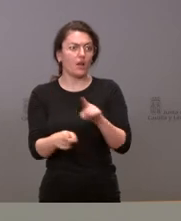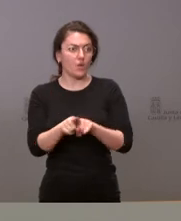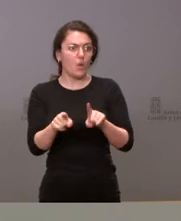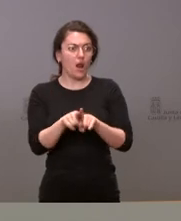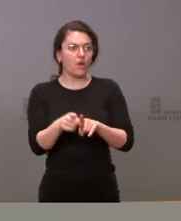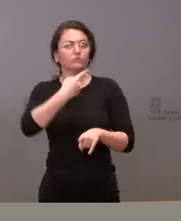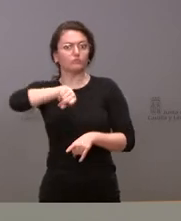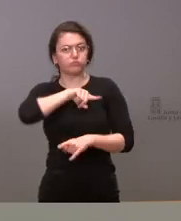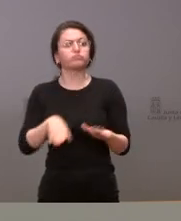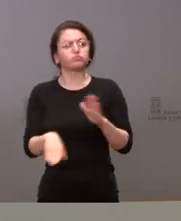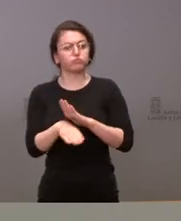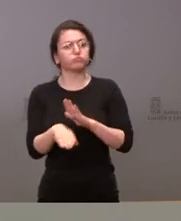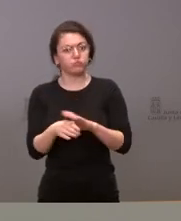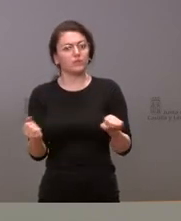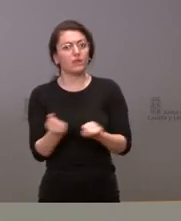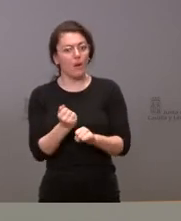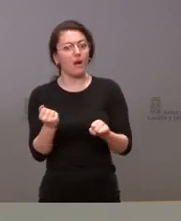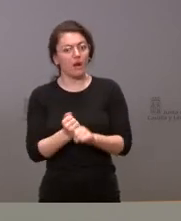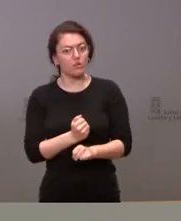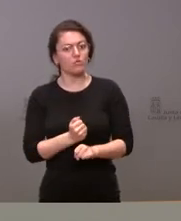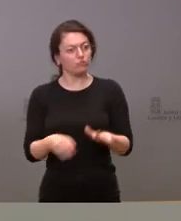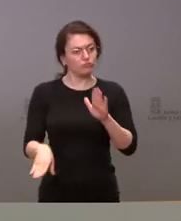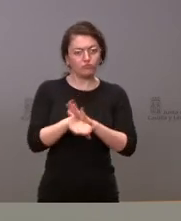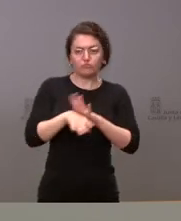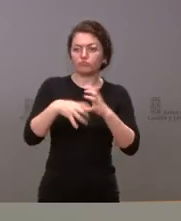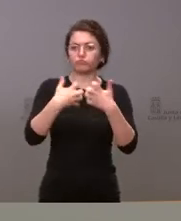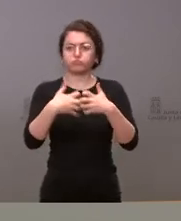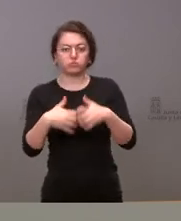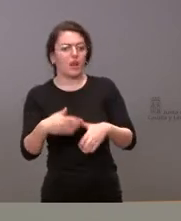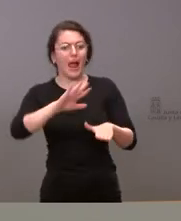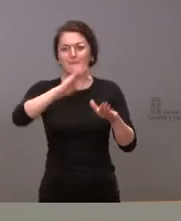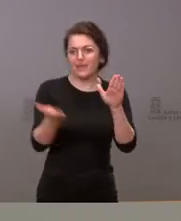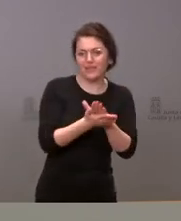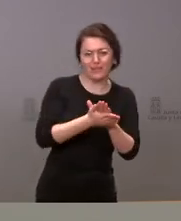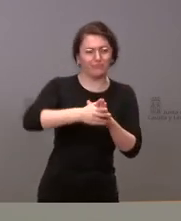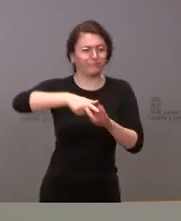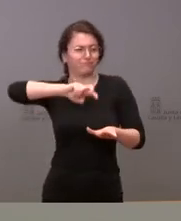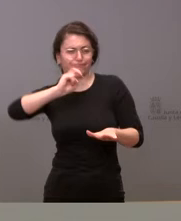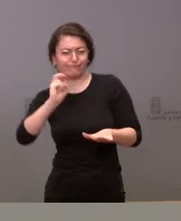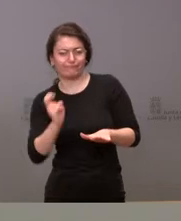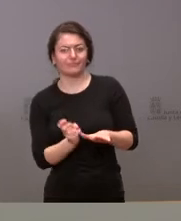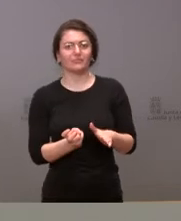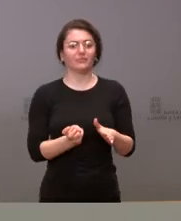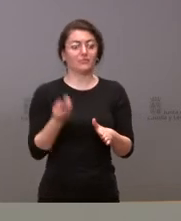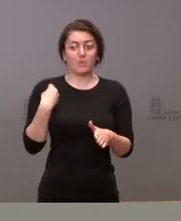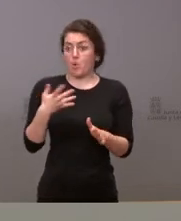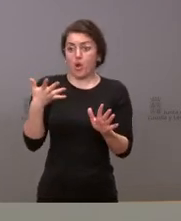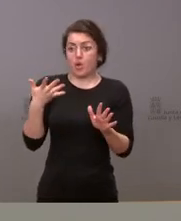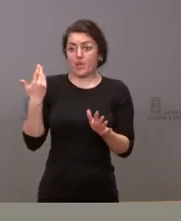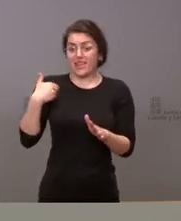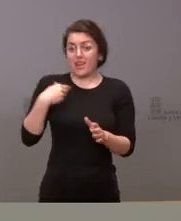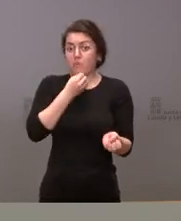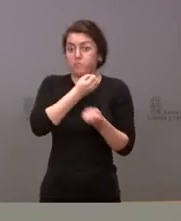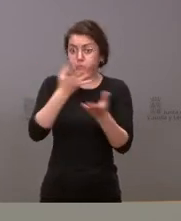hemos seguido trabajando y hemos seguido funcionando expedientes de todo tipo de los cuales les hemos dado cuenta al margen de miles y miles de